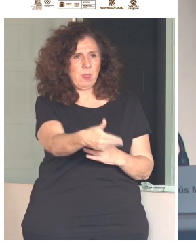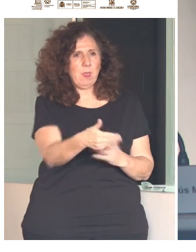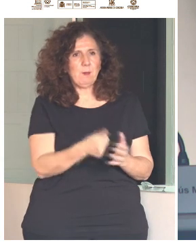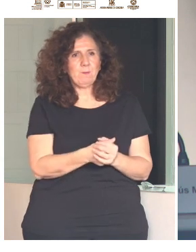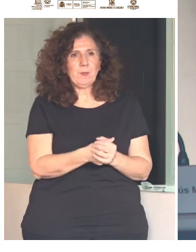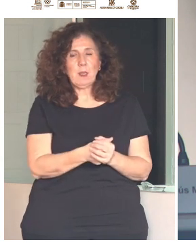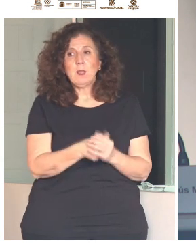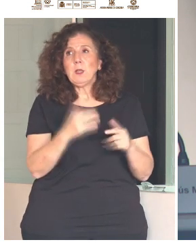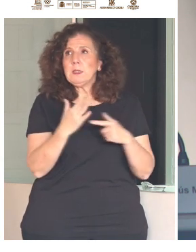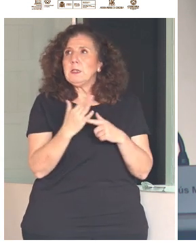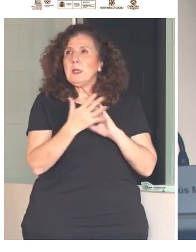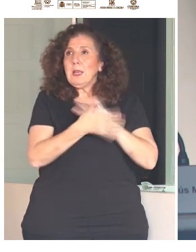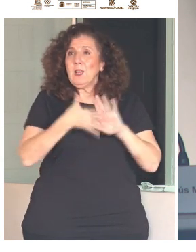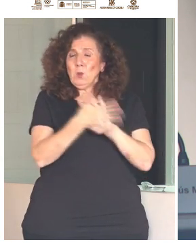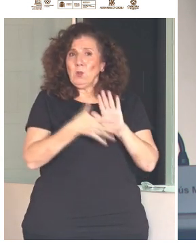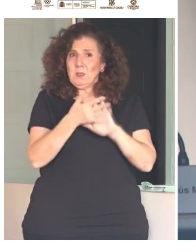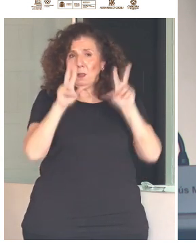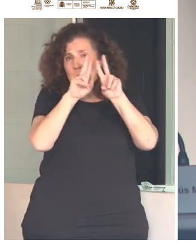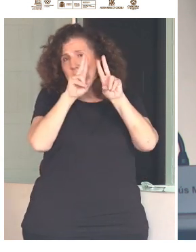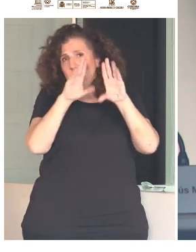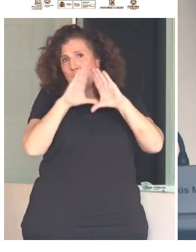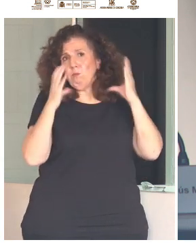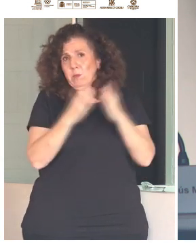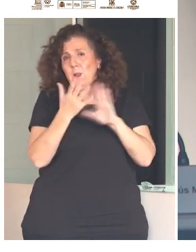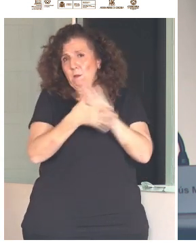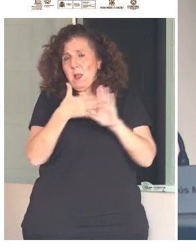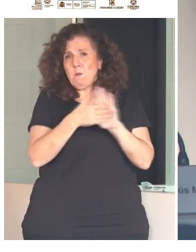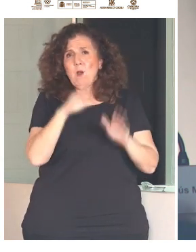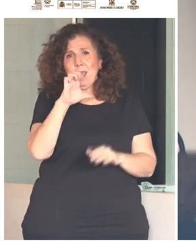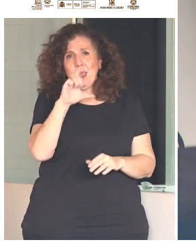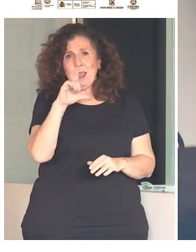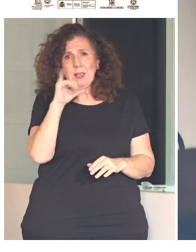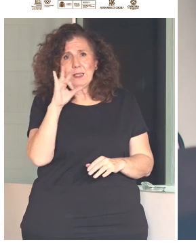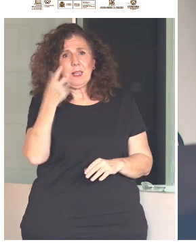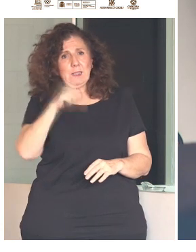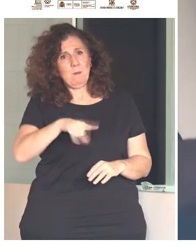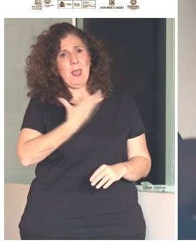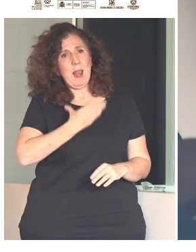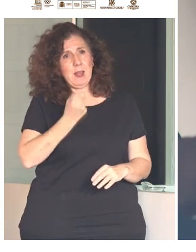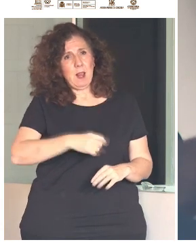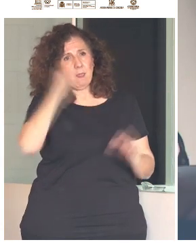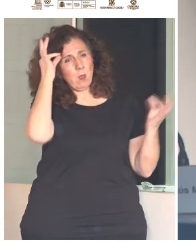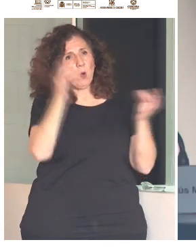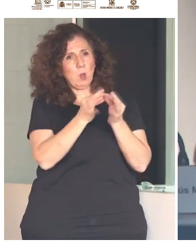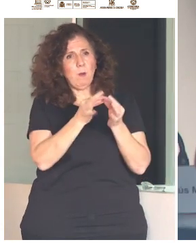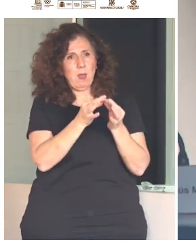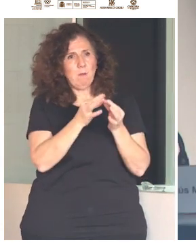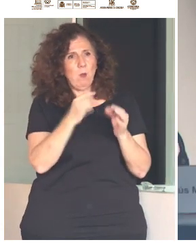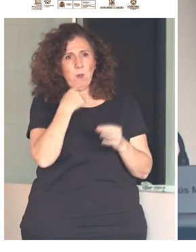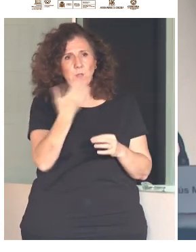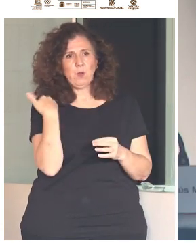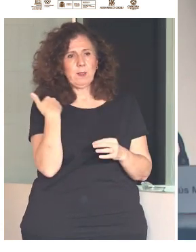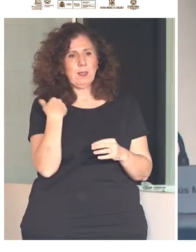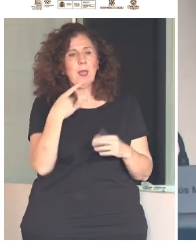Elisa, tú lo comentabas, o el alcalde, o los dos, no debemos olvidar, por supuesto, la Agenda 2030 de los